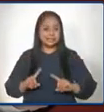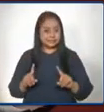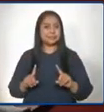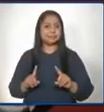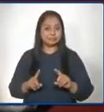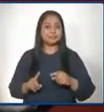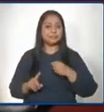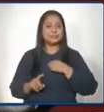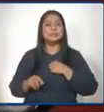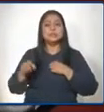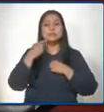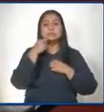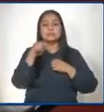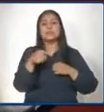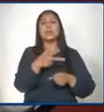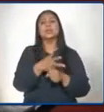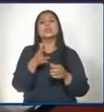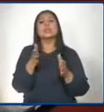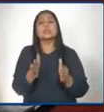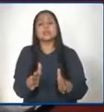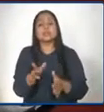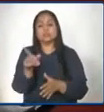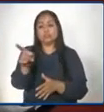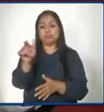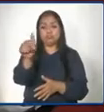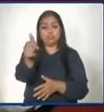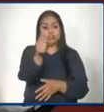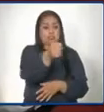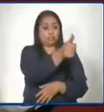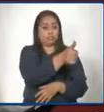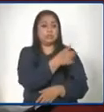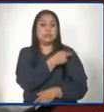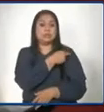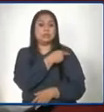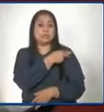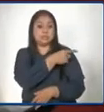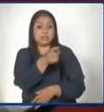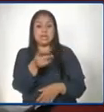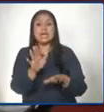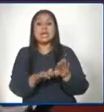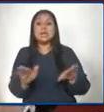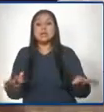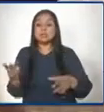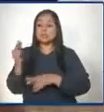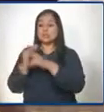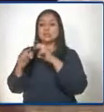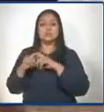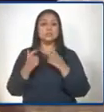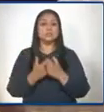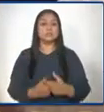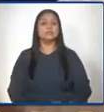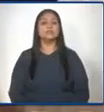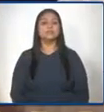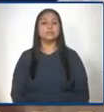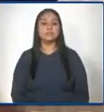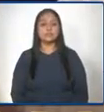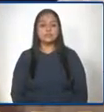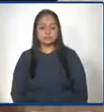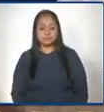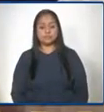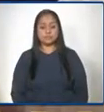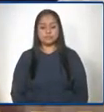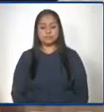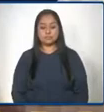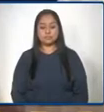Pero en las manos de los guatemaltecos está que los niños vayan de vuelta a las aulas. Hay una repregunta del periodista Eduardo